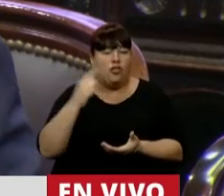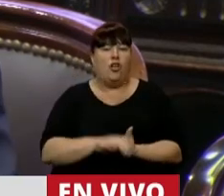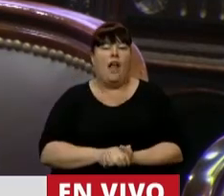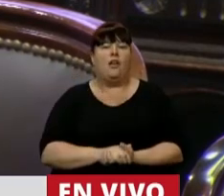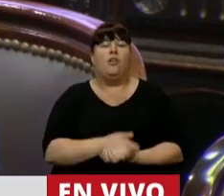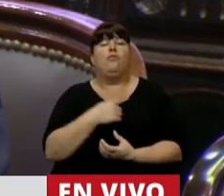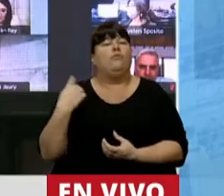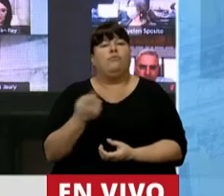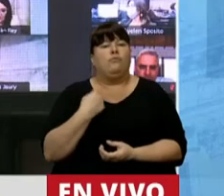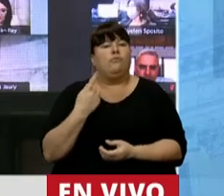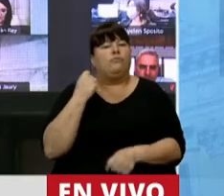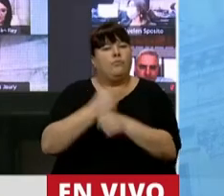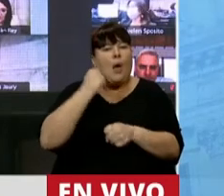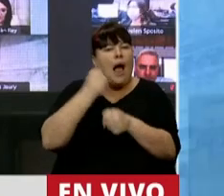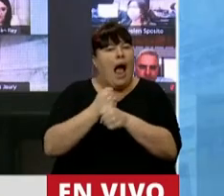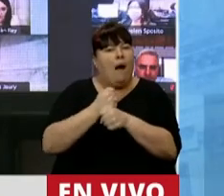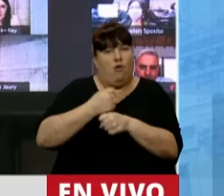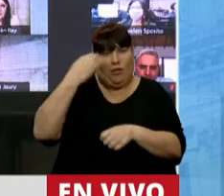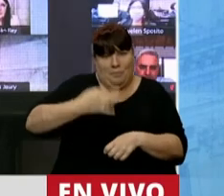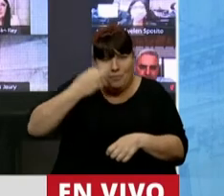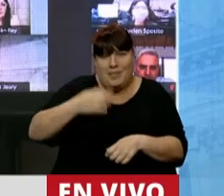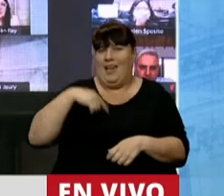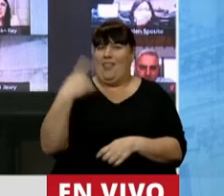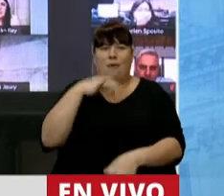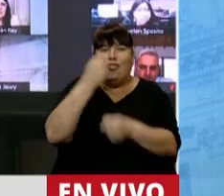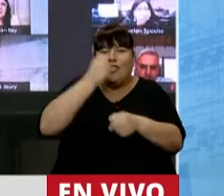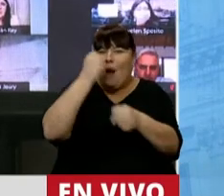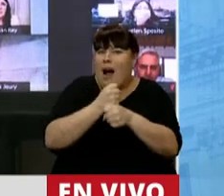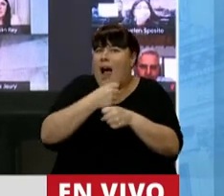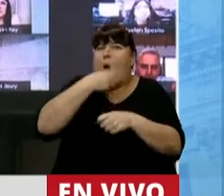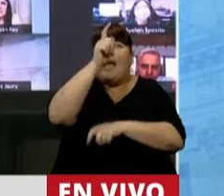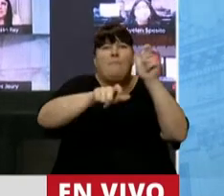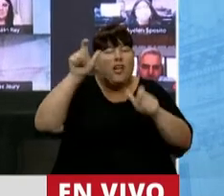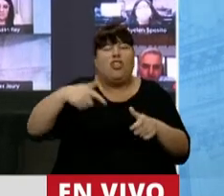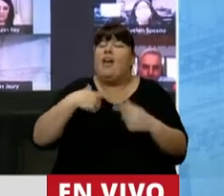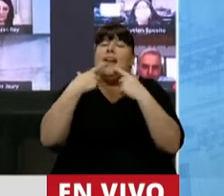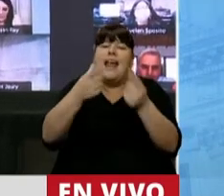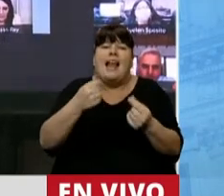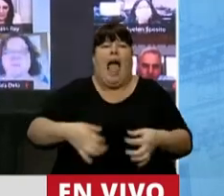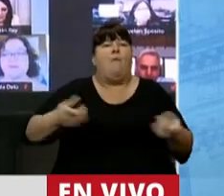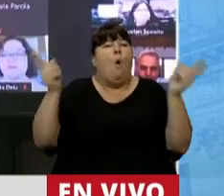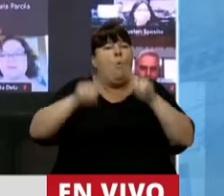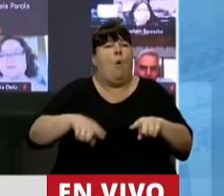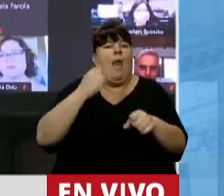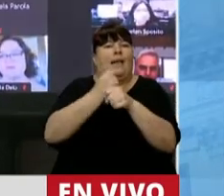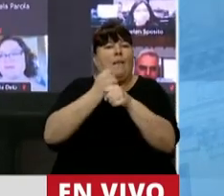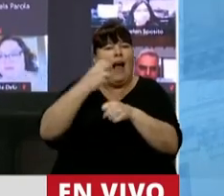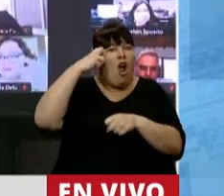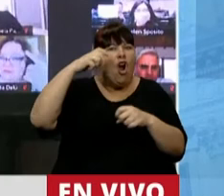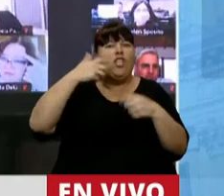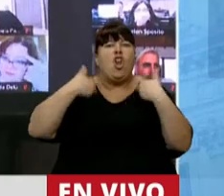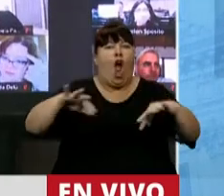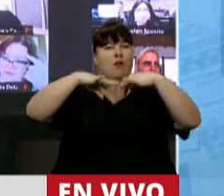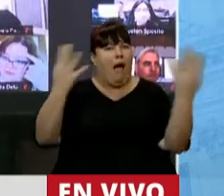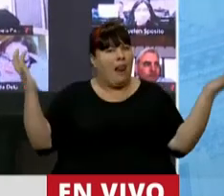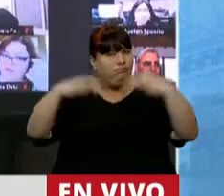somos trabajadores esenciales, debemos trabajar como cualquiera. Exigimos normalizar el Parlamento de la